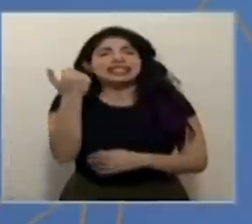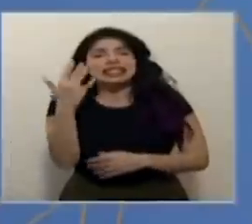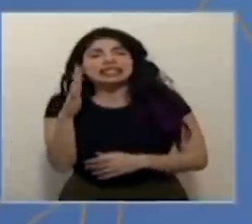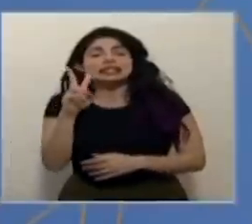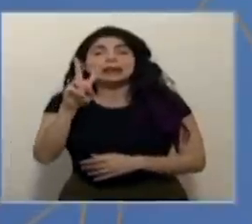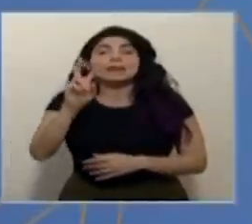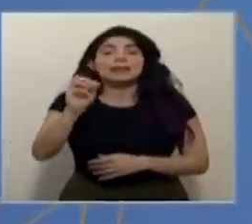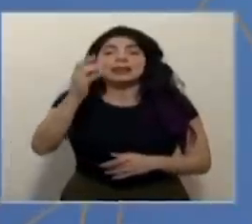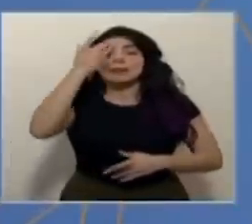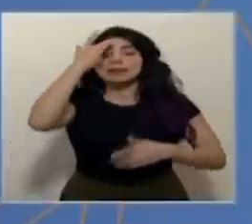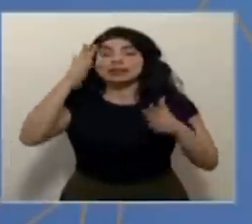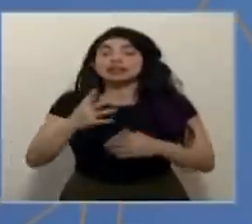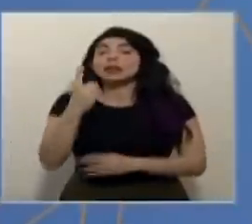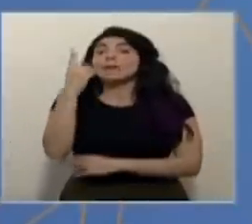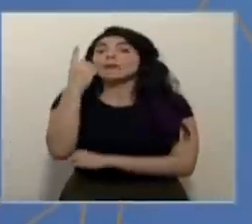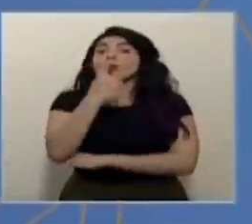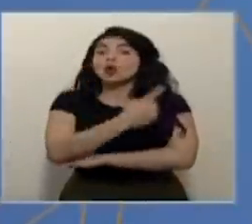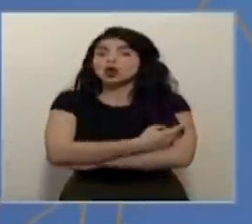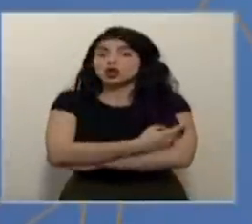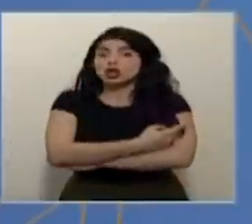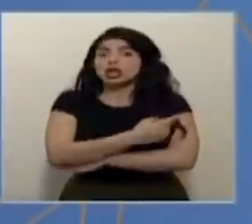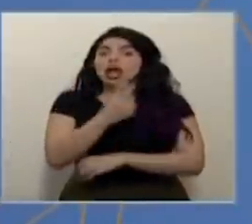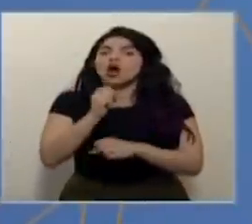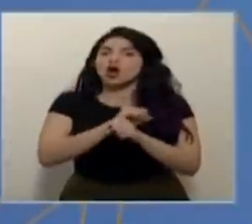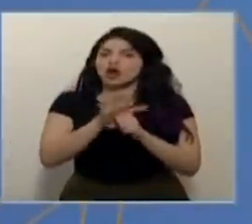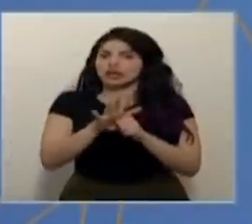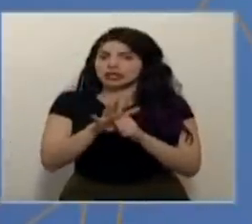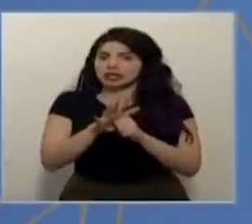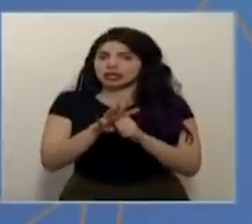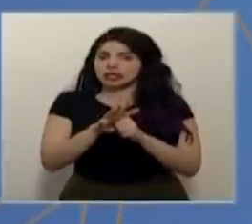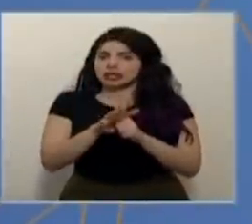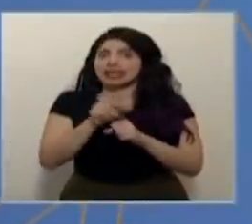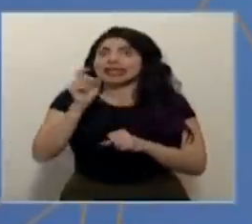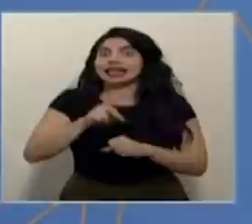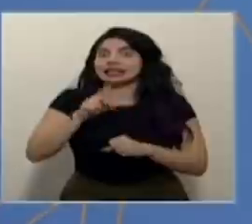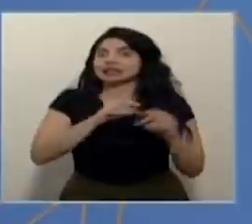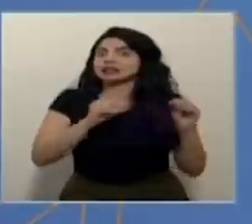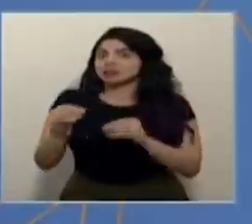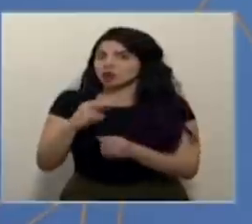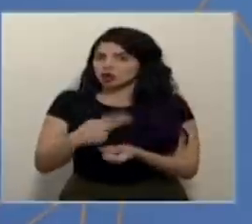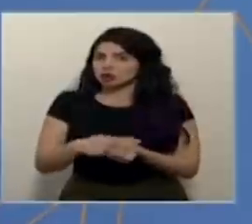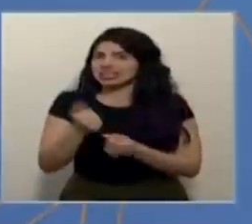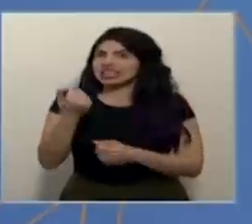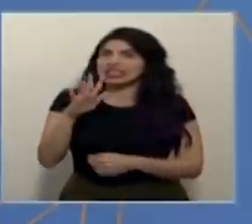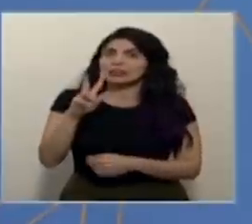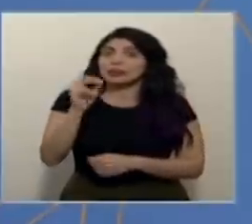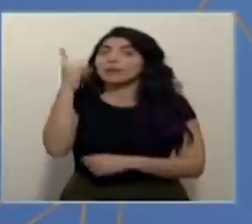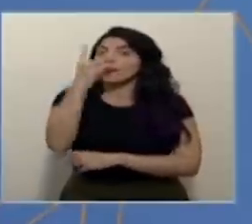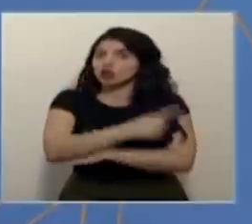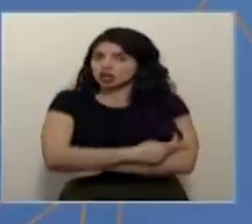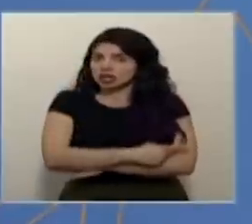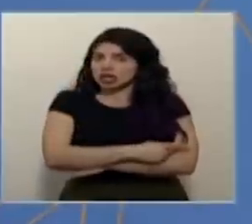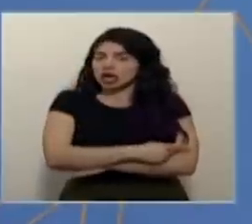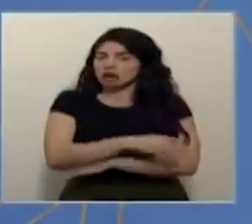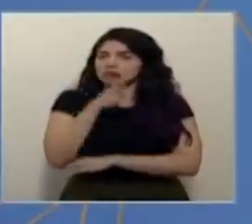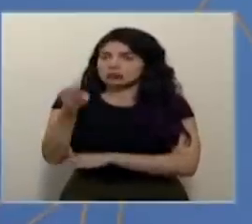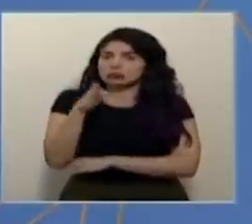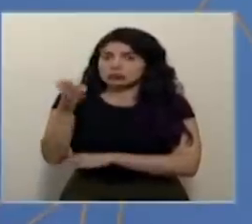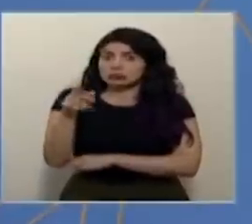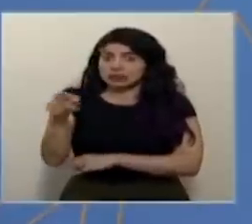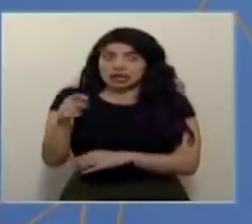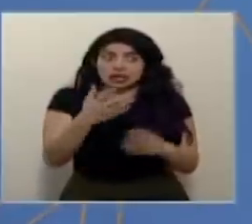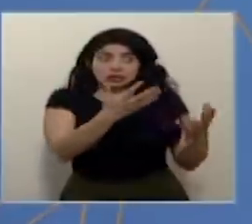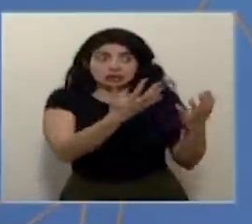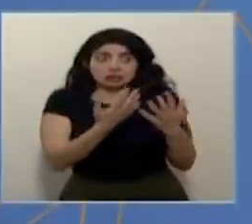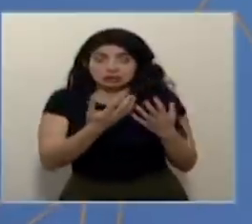20 pacientes diarios por COVID, que requieren internamiento, entre 15 y 20. Y esos pacientes que estamos